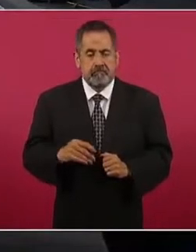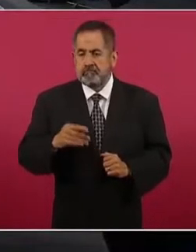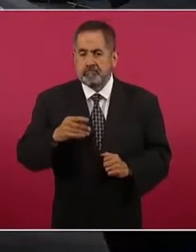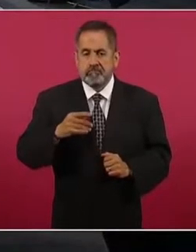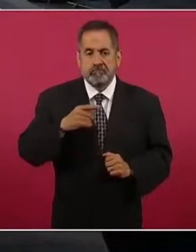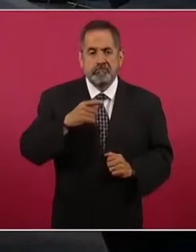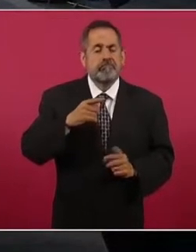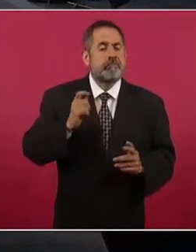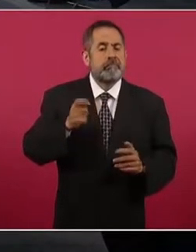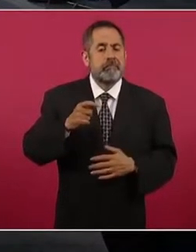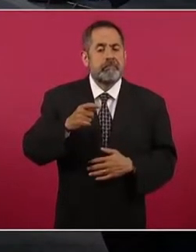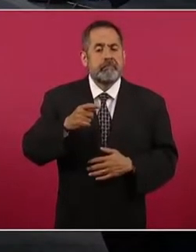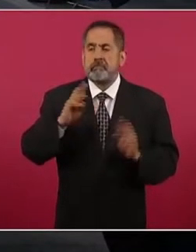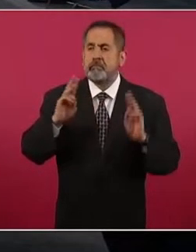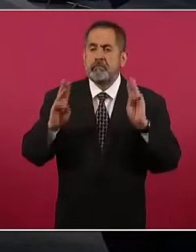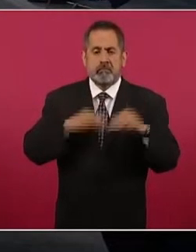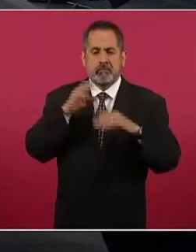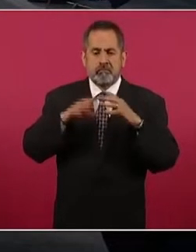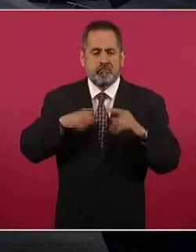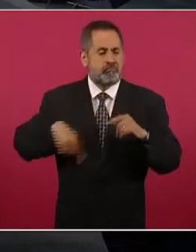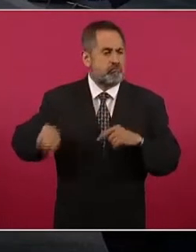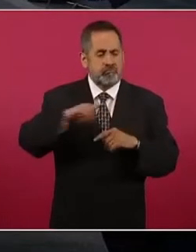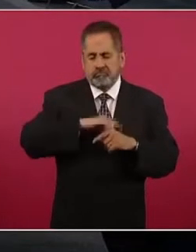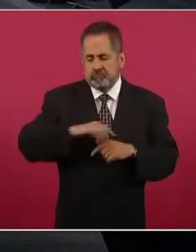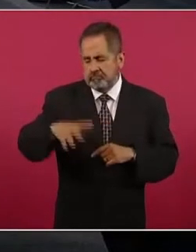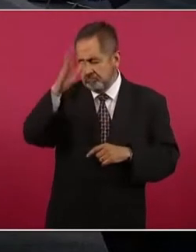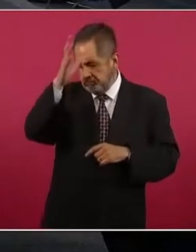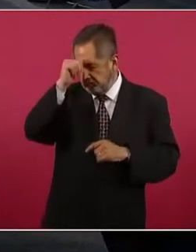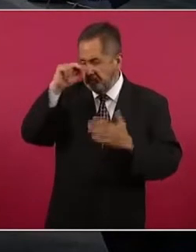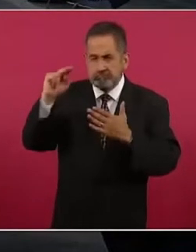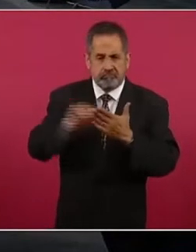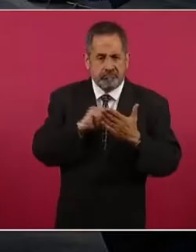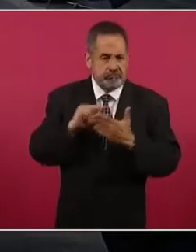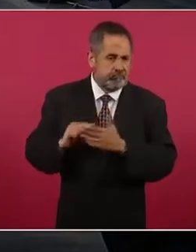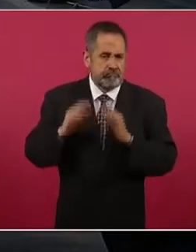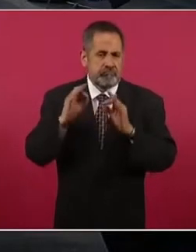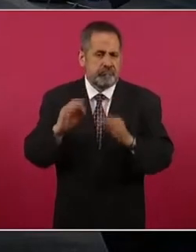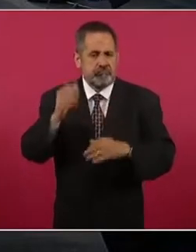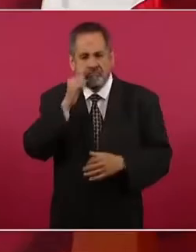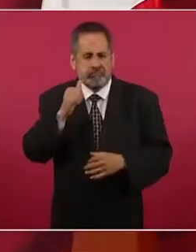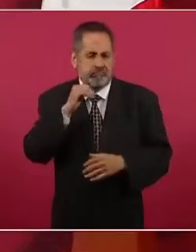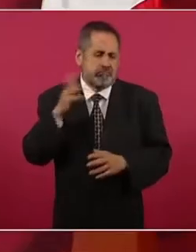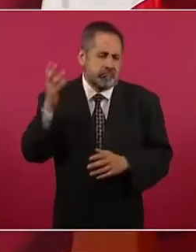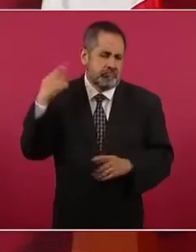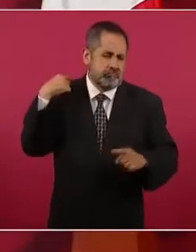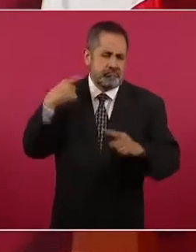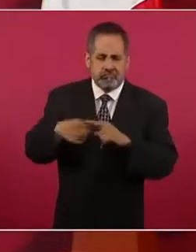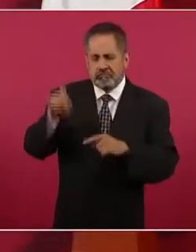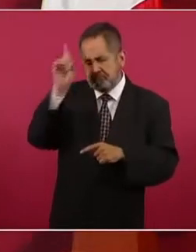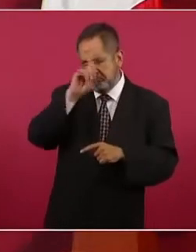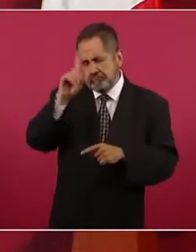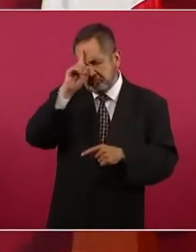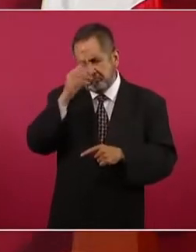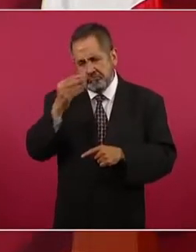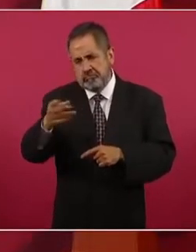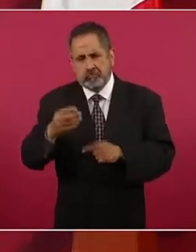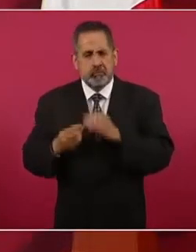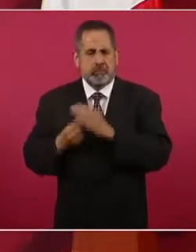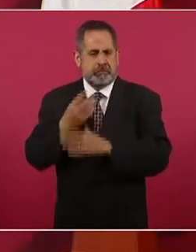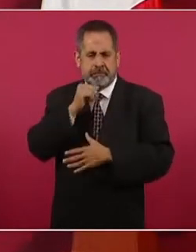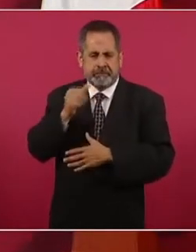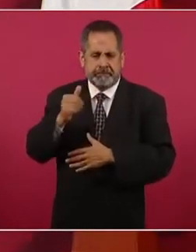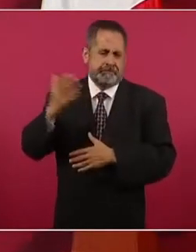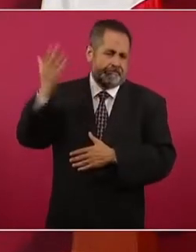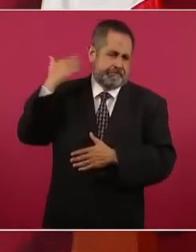en el mundo, pues esto ha existido siempre, estas recomendaciones no son nuevas y